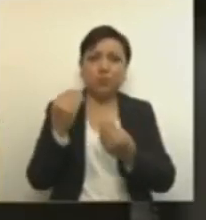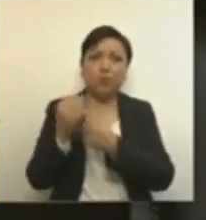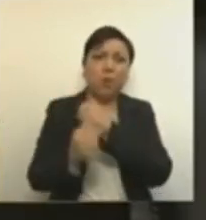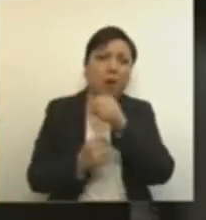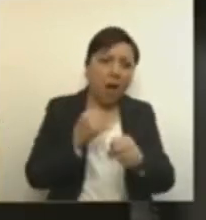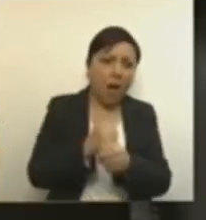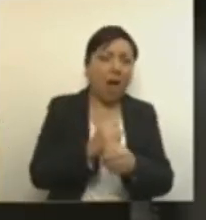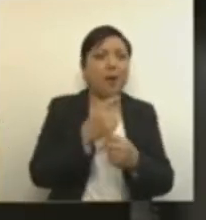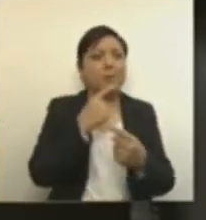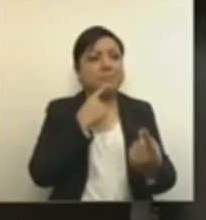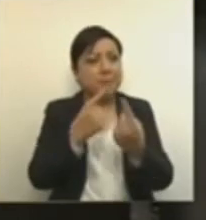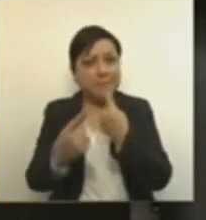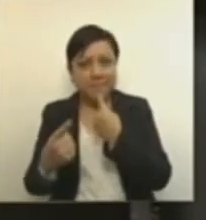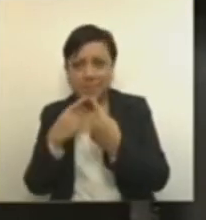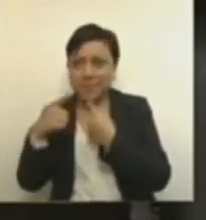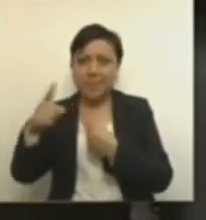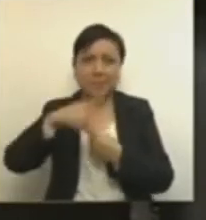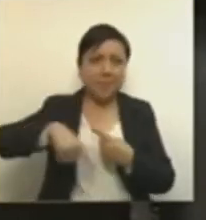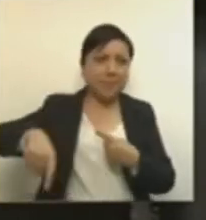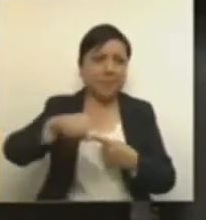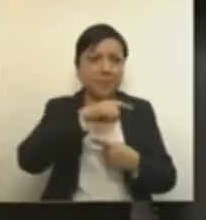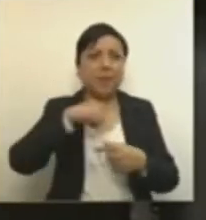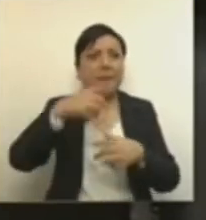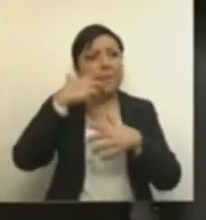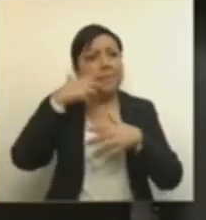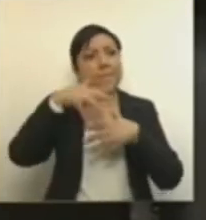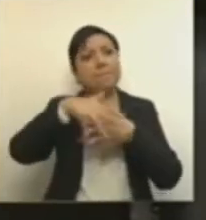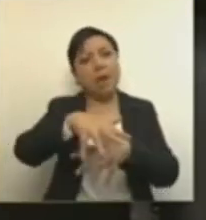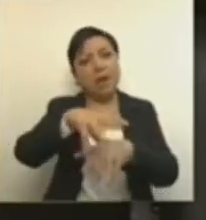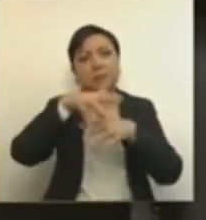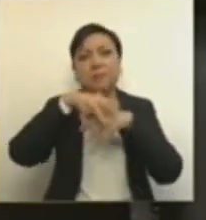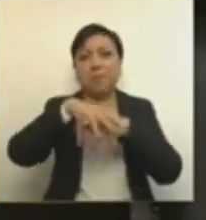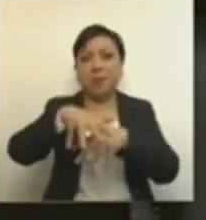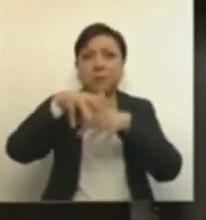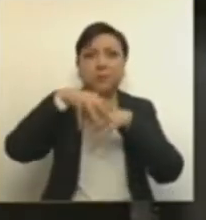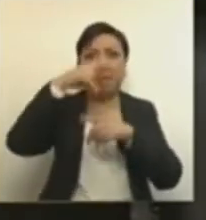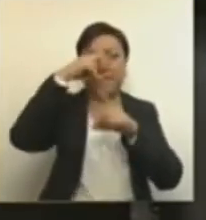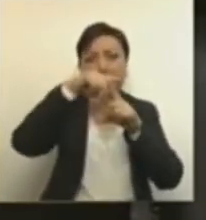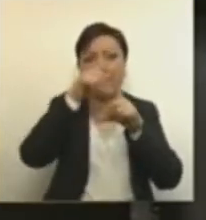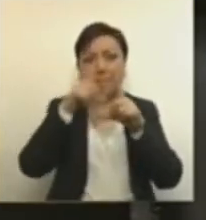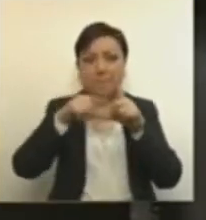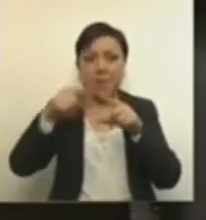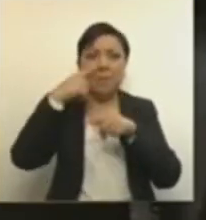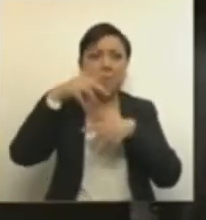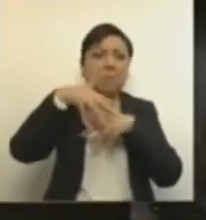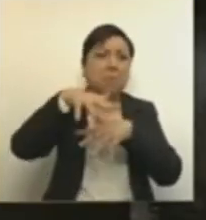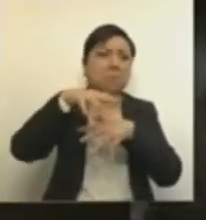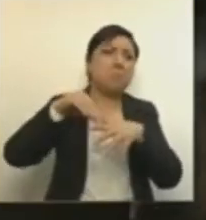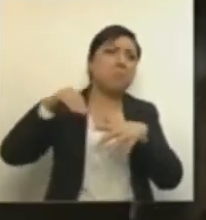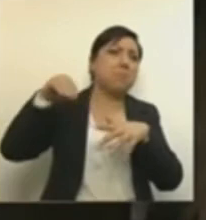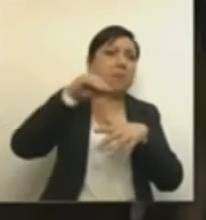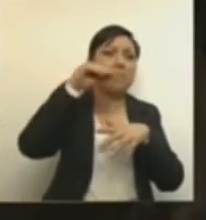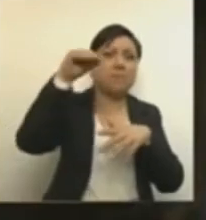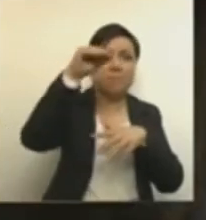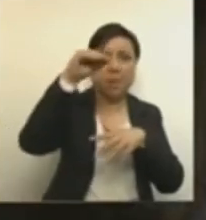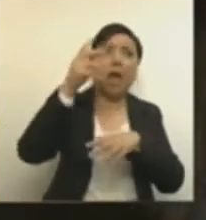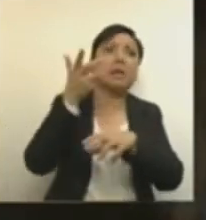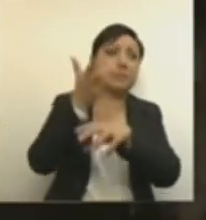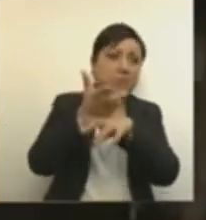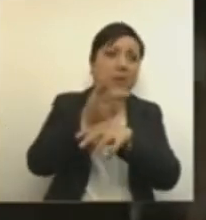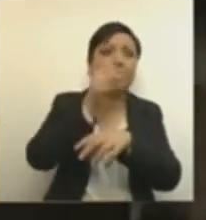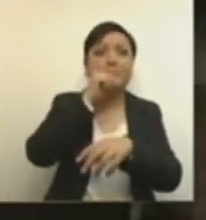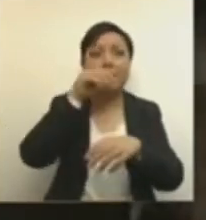diálogos, de largas y extenuantes marchas por el país y por los Estados Unidos. Nadie mejor que